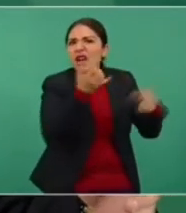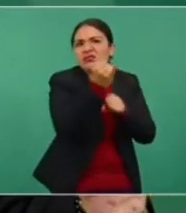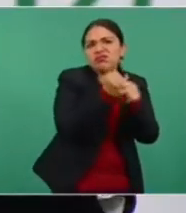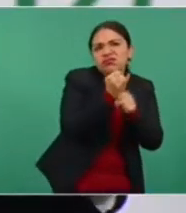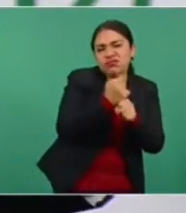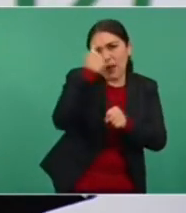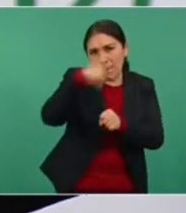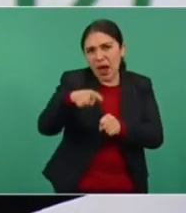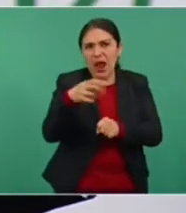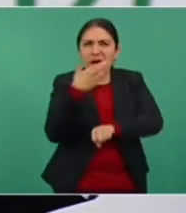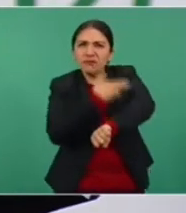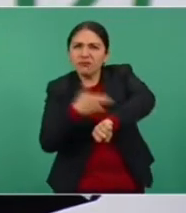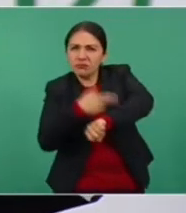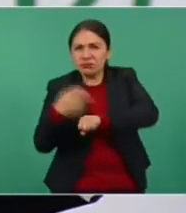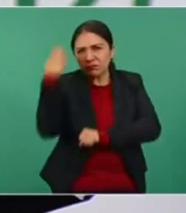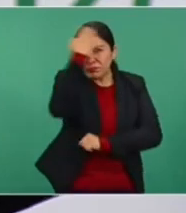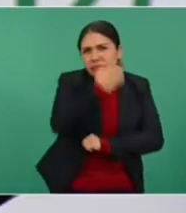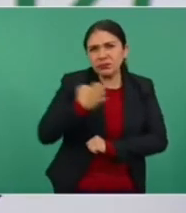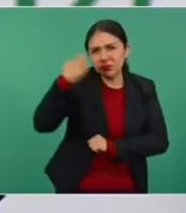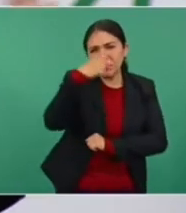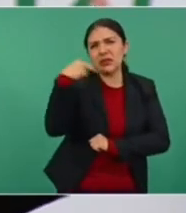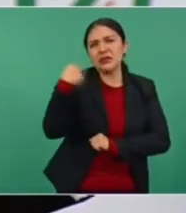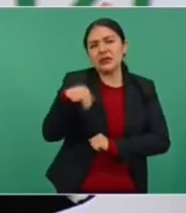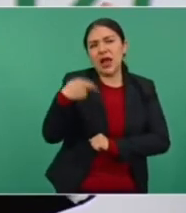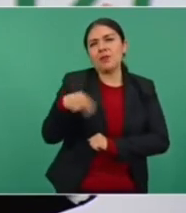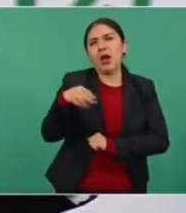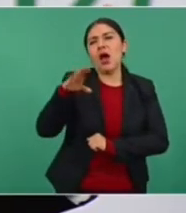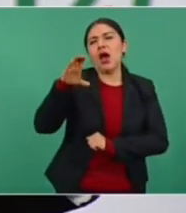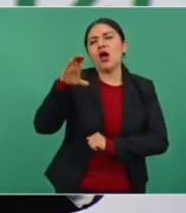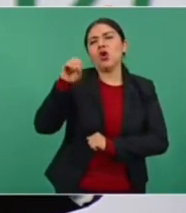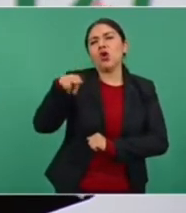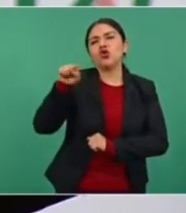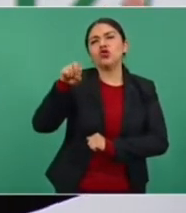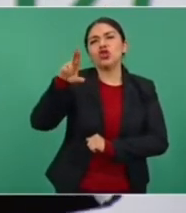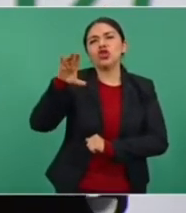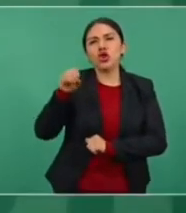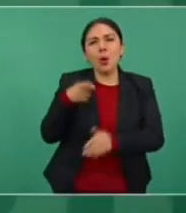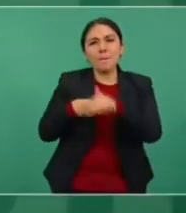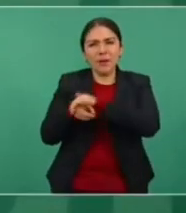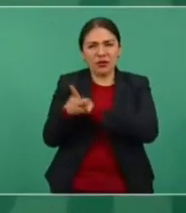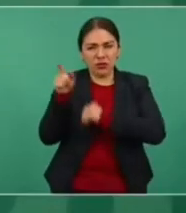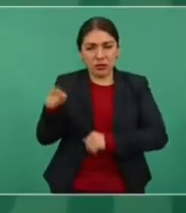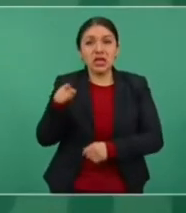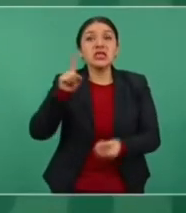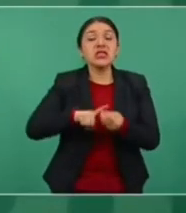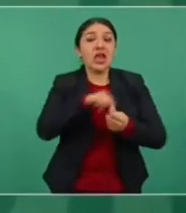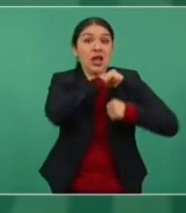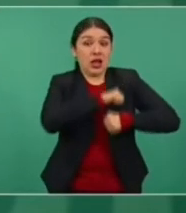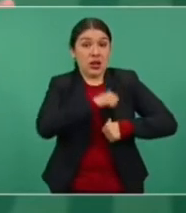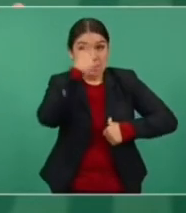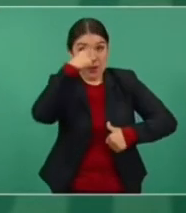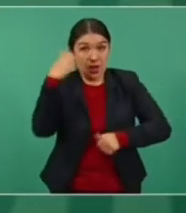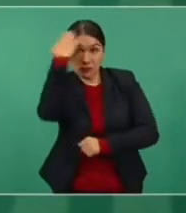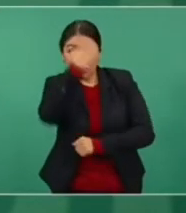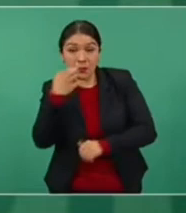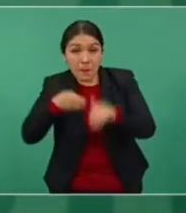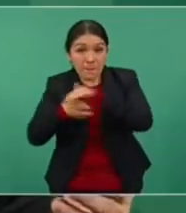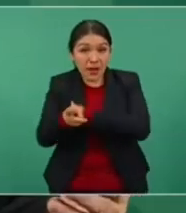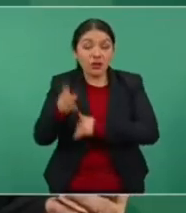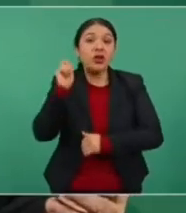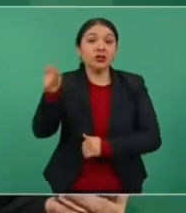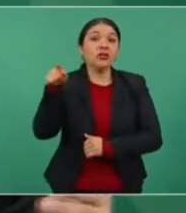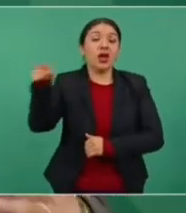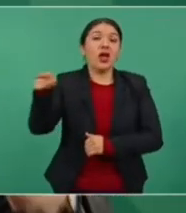e intervino un consorcio con muchísimas empresas y el encargado de la supervisión de la obra fue el Premio Nacional de Ingeniería,